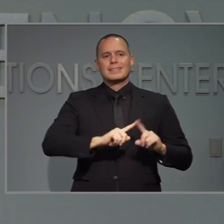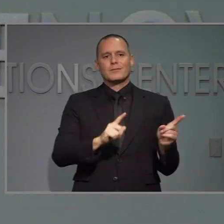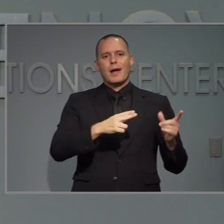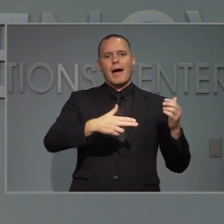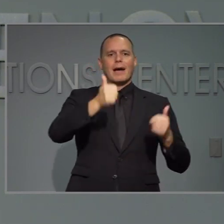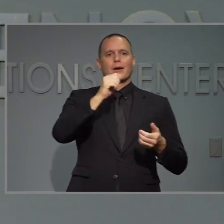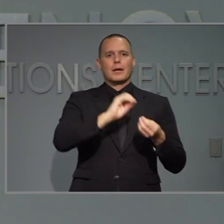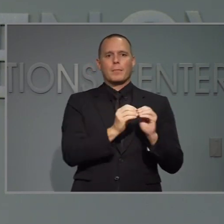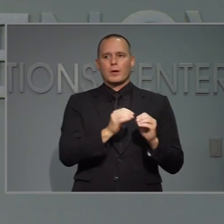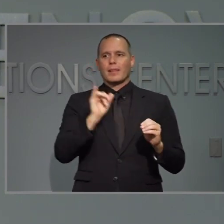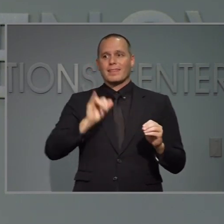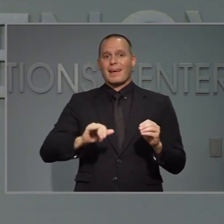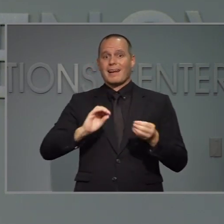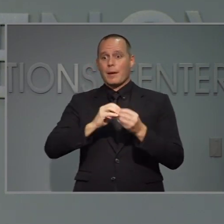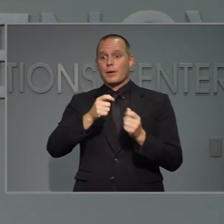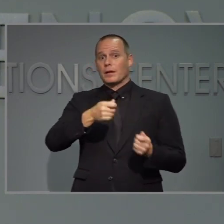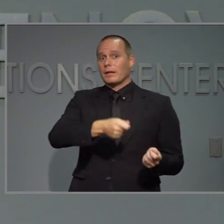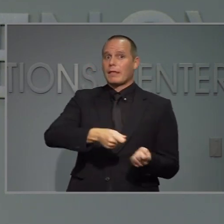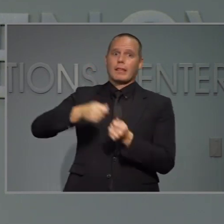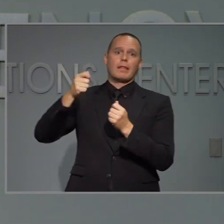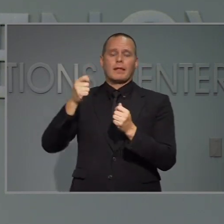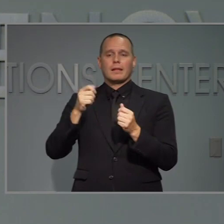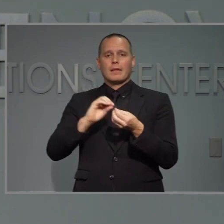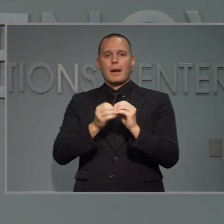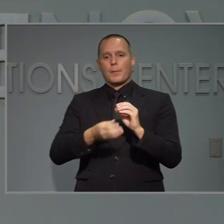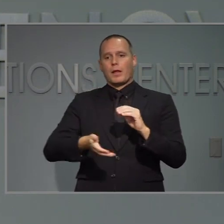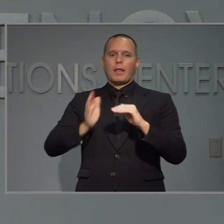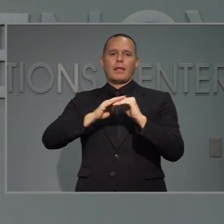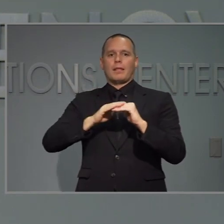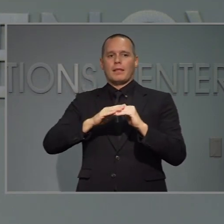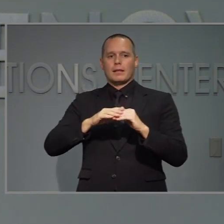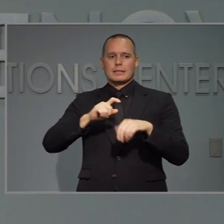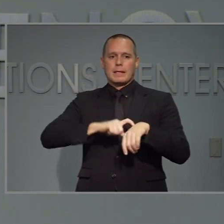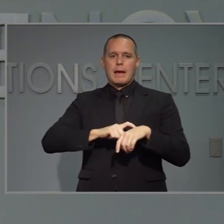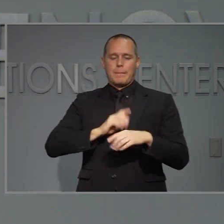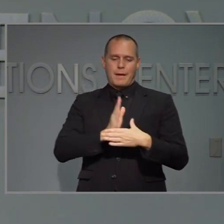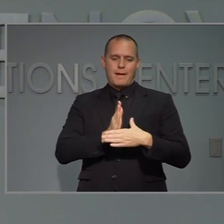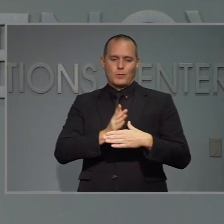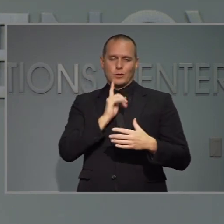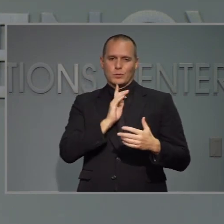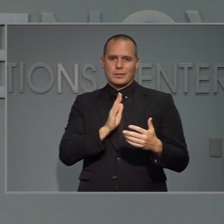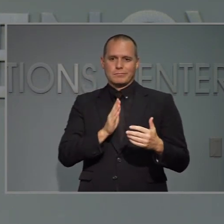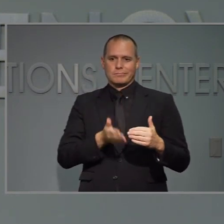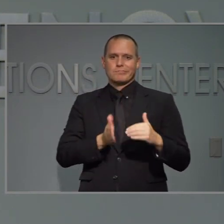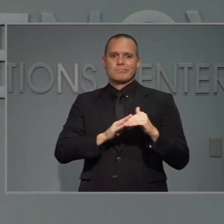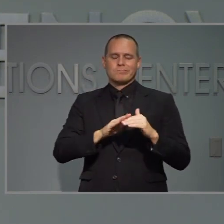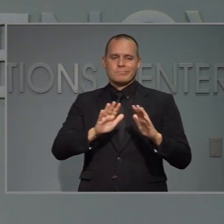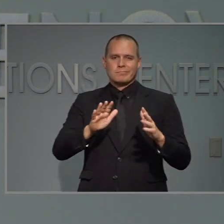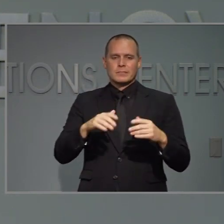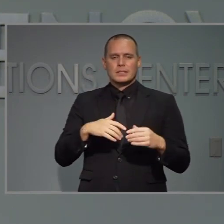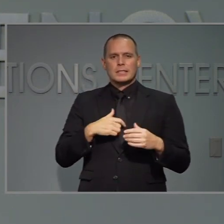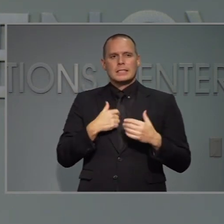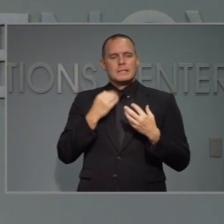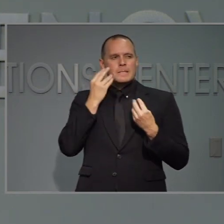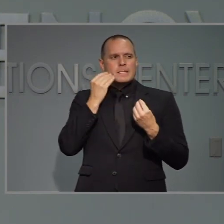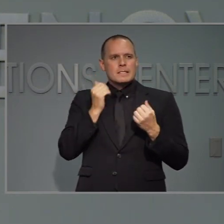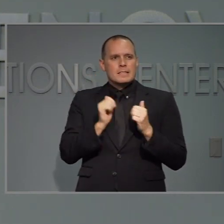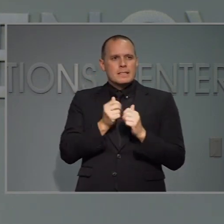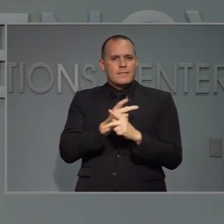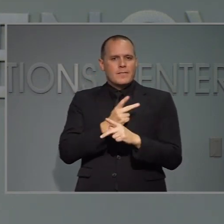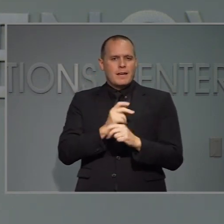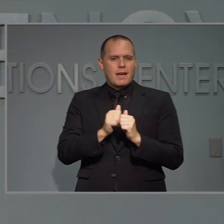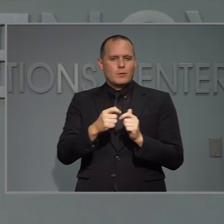tiempos más rápidos, entonces con eso afecta a los promedios de todo por su laboratorios grandes. Entonces queremos